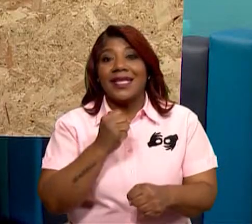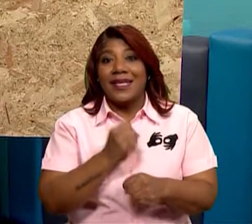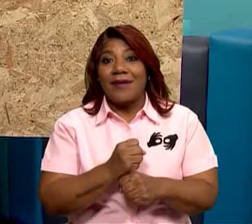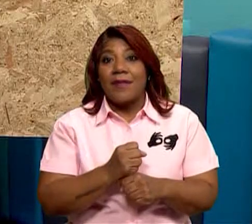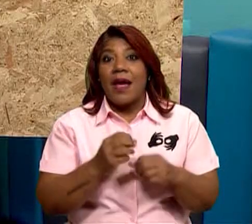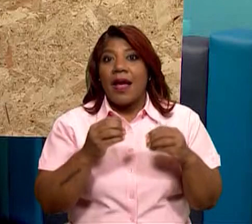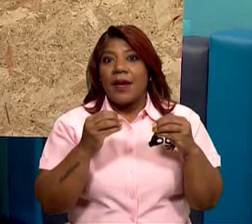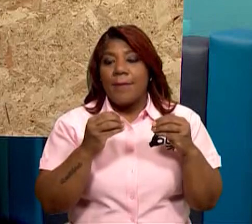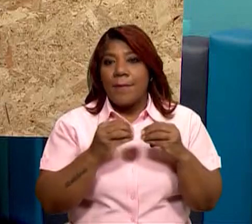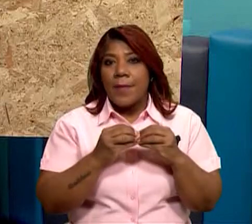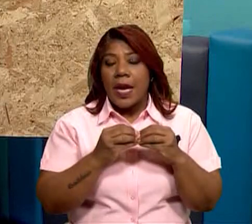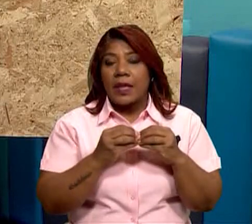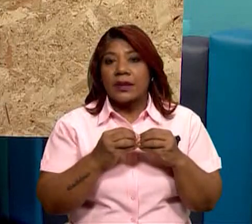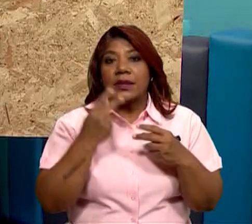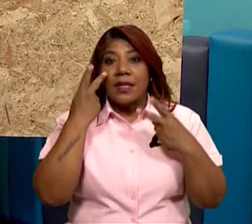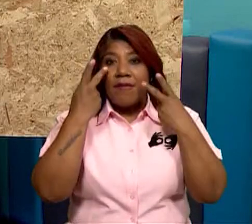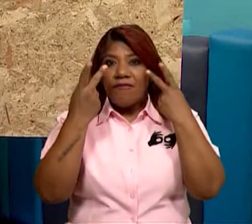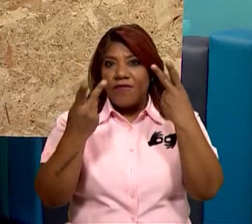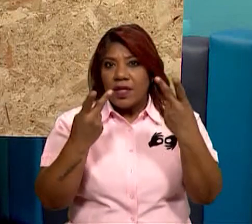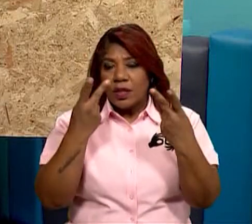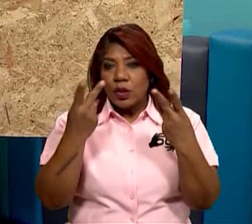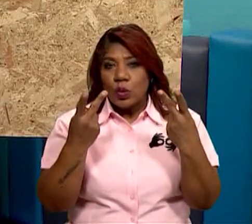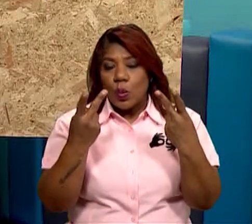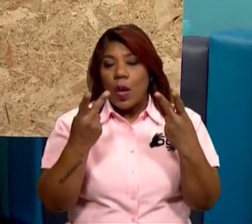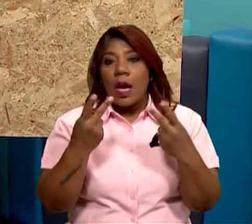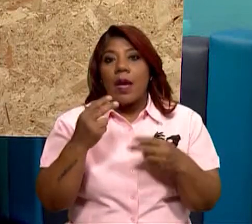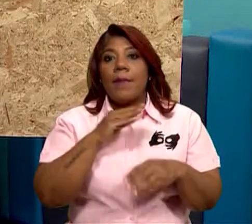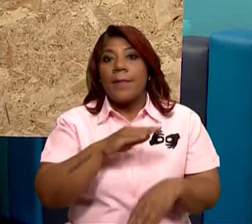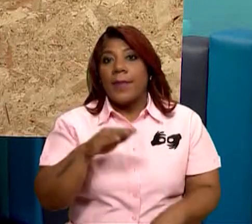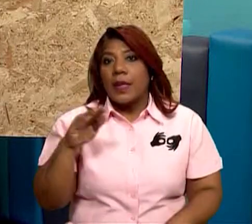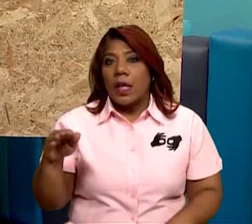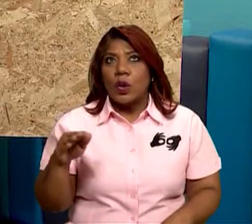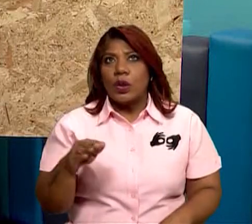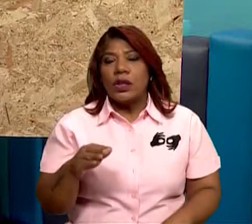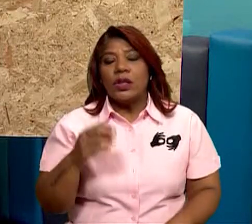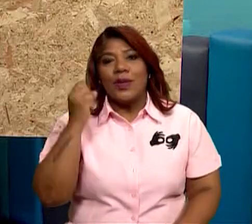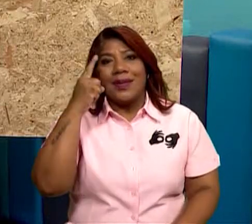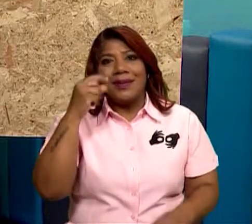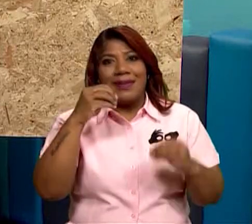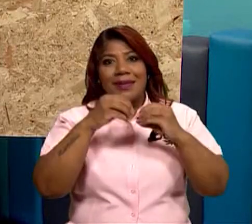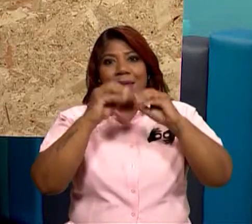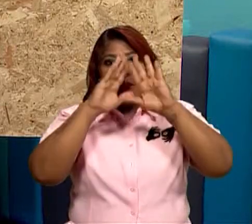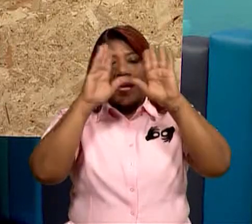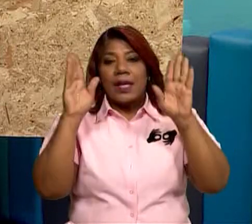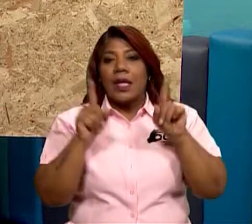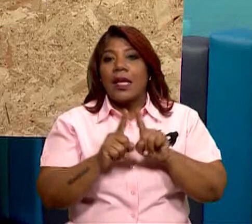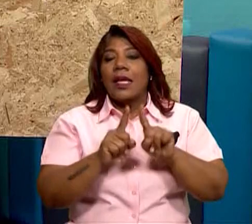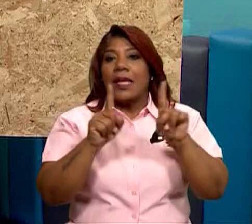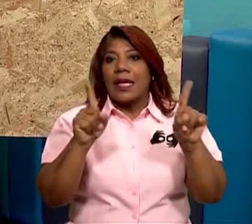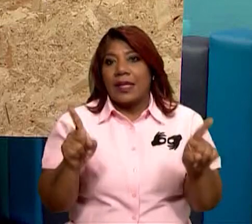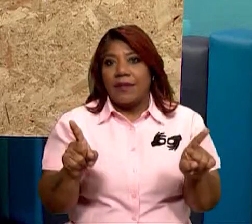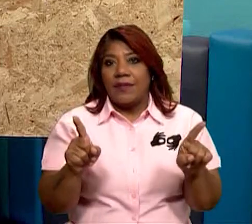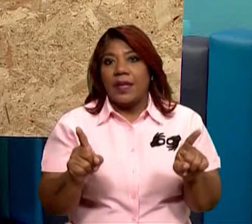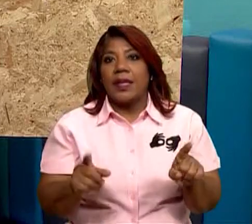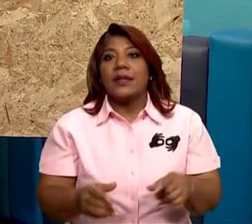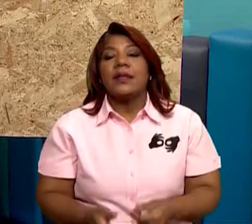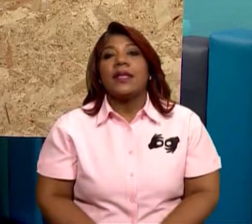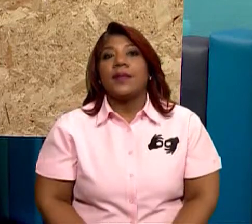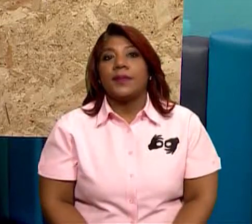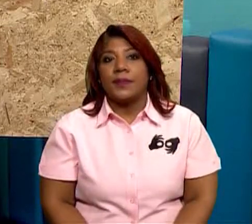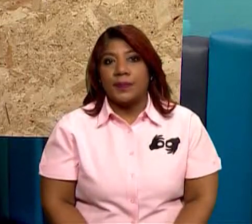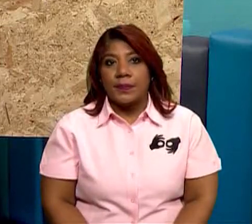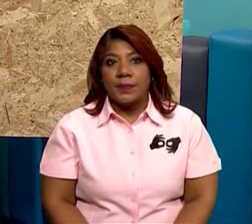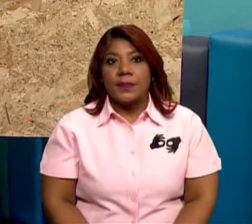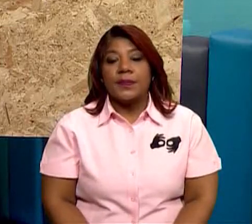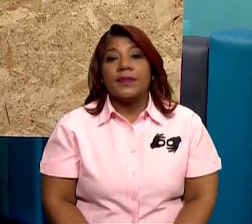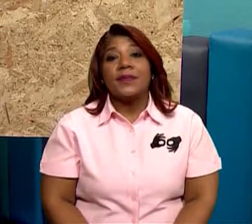simple, la diferencia de las células eucariotas y las células preucariotas. Entonces, esta sería